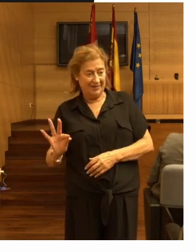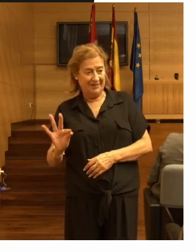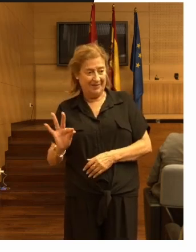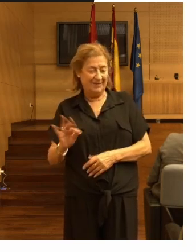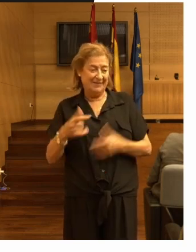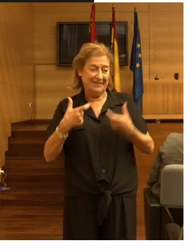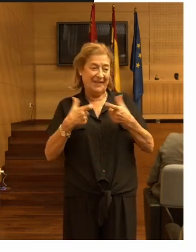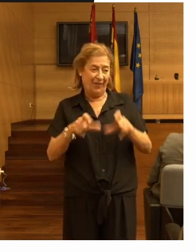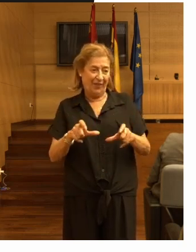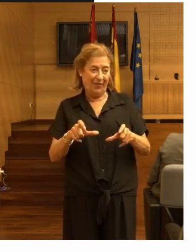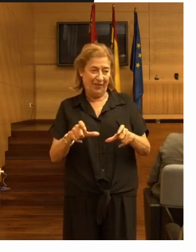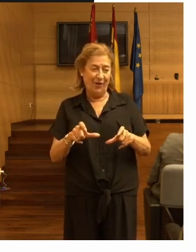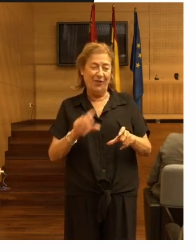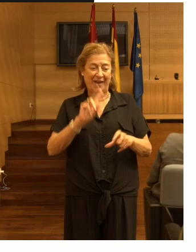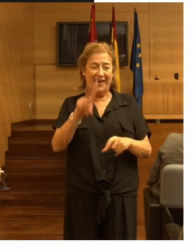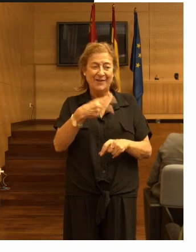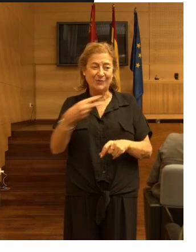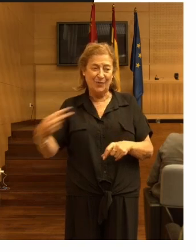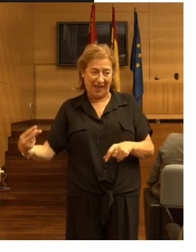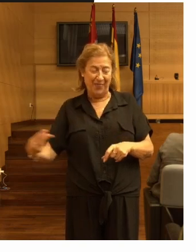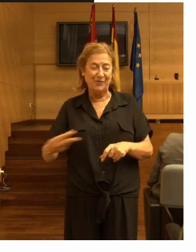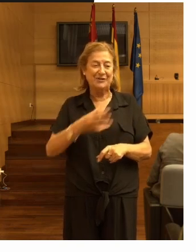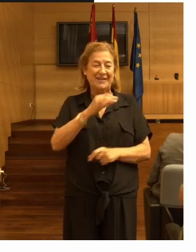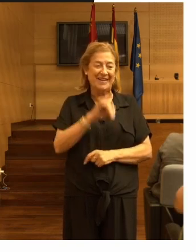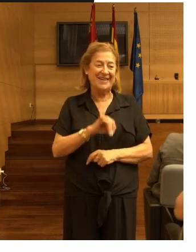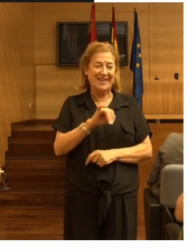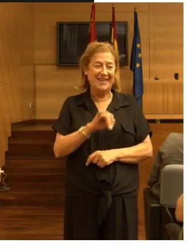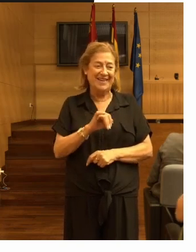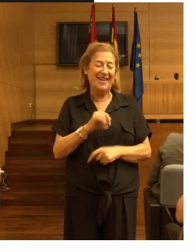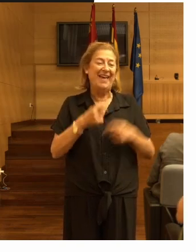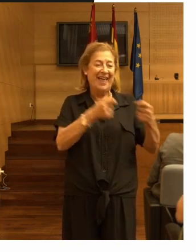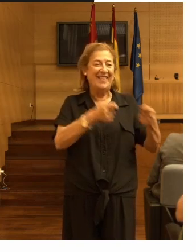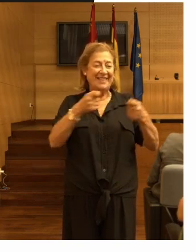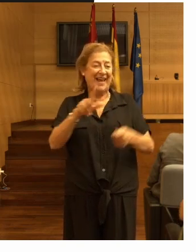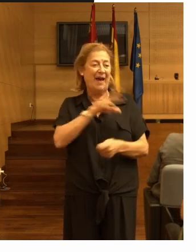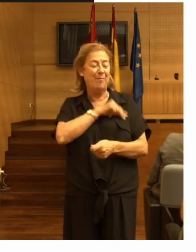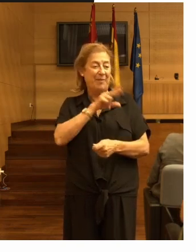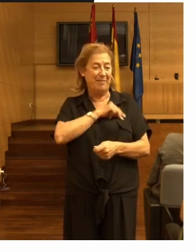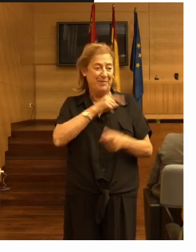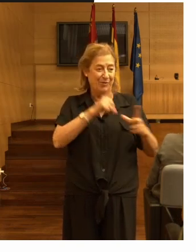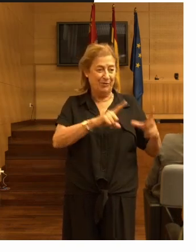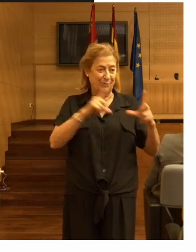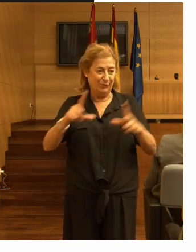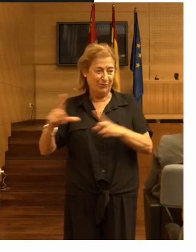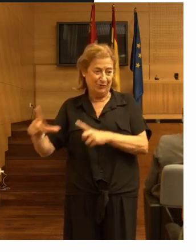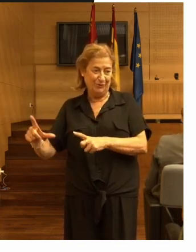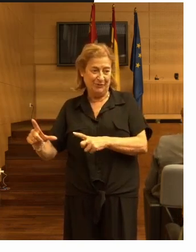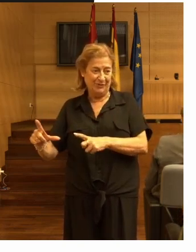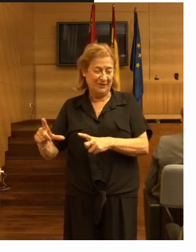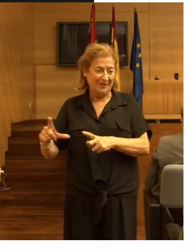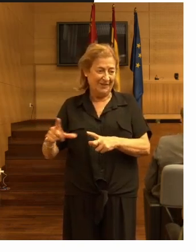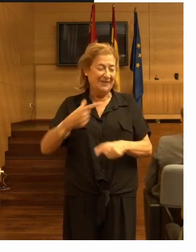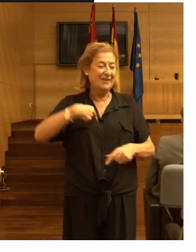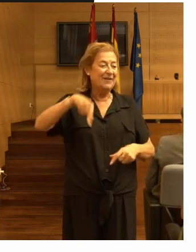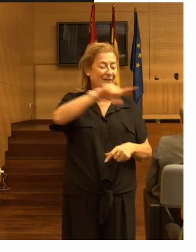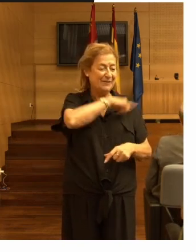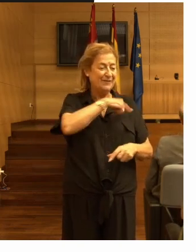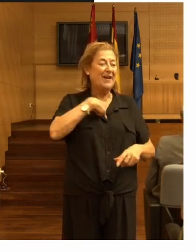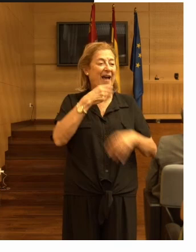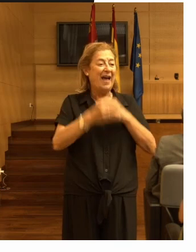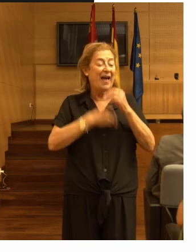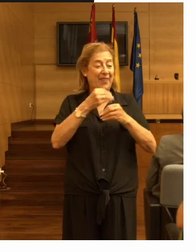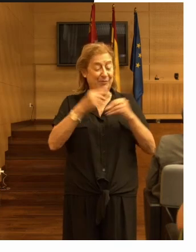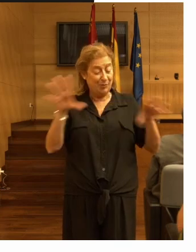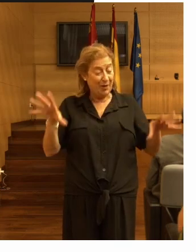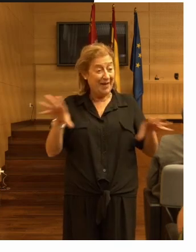la sección de resultados y de entrega de premios nosotros vamos a hacer